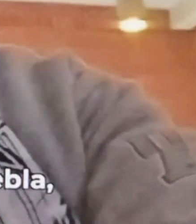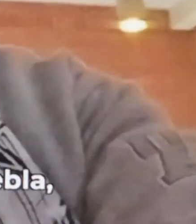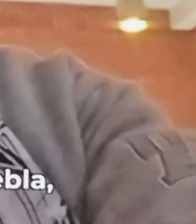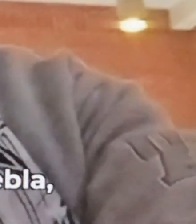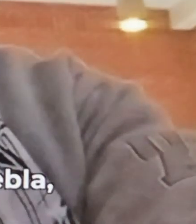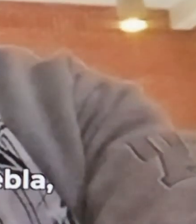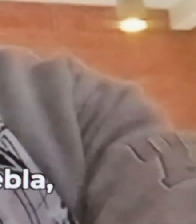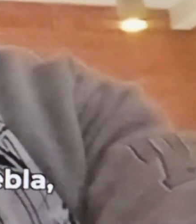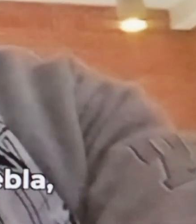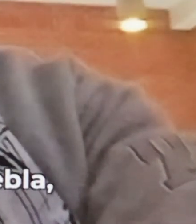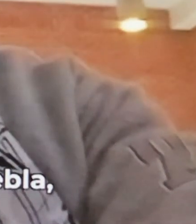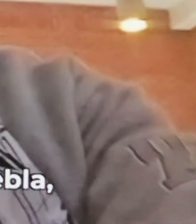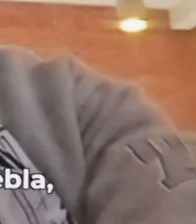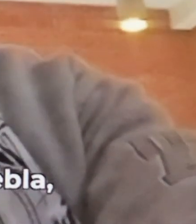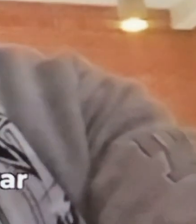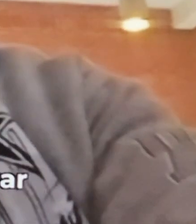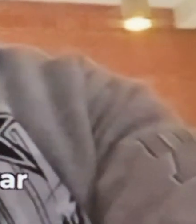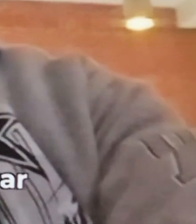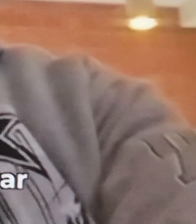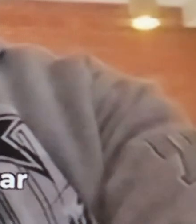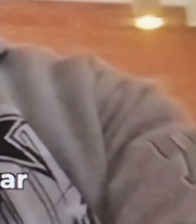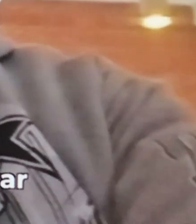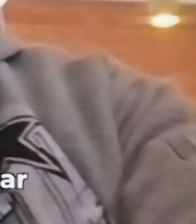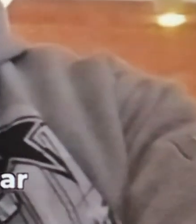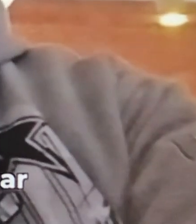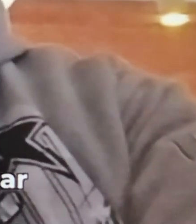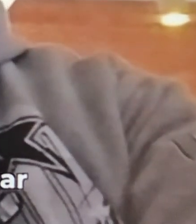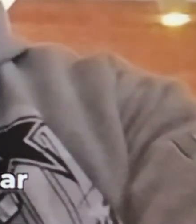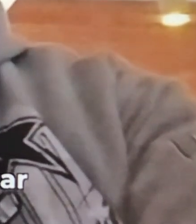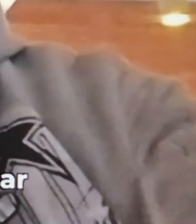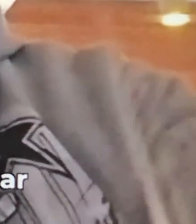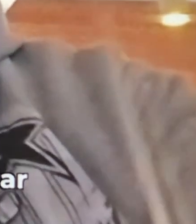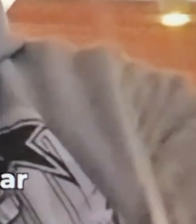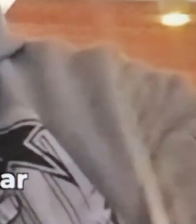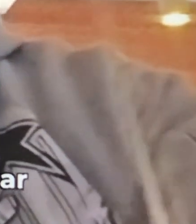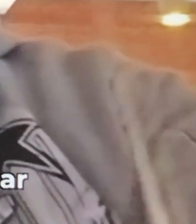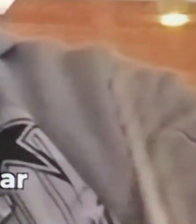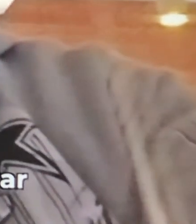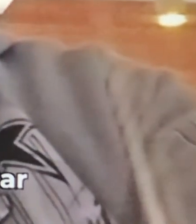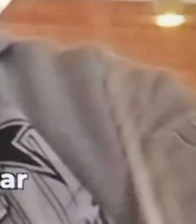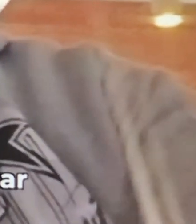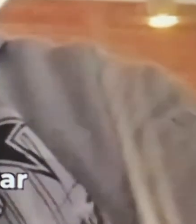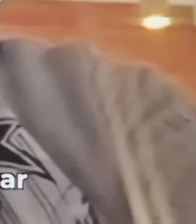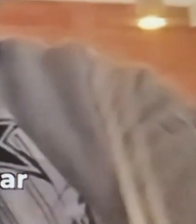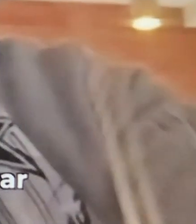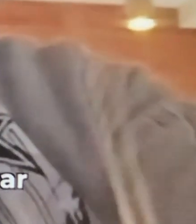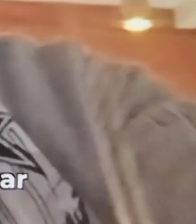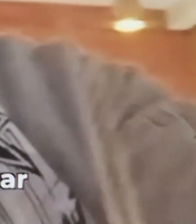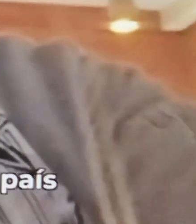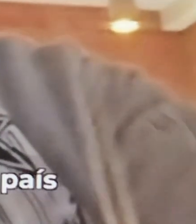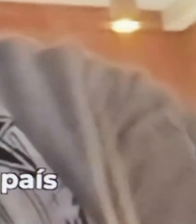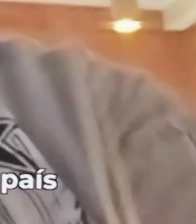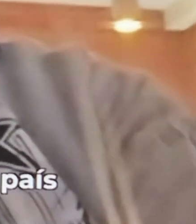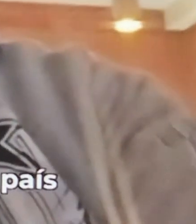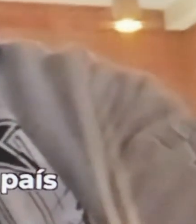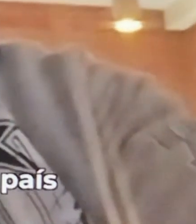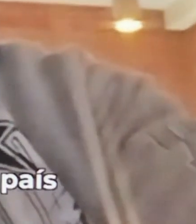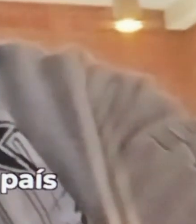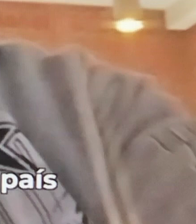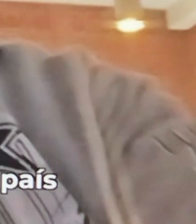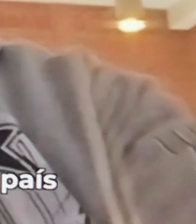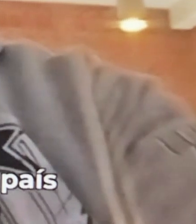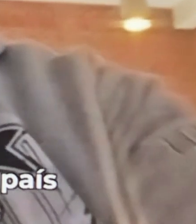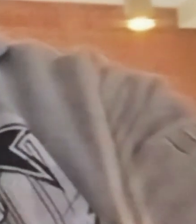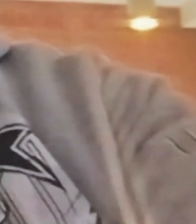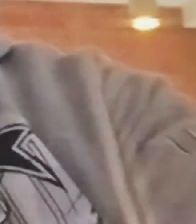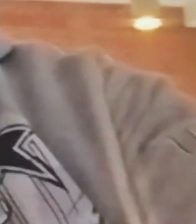Soy originario de la ciudad de Puebla y en el 2005 me vi obligado a inmigrarse a los Estados Unidos. Desde ese entonces estoy